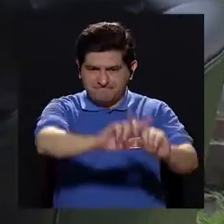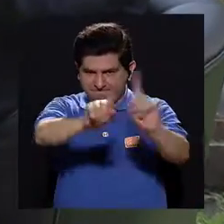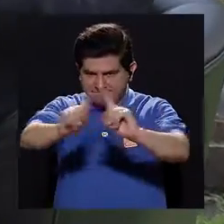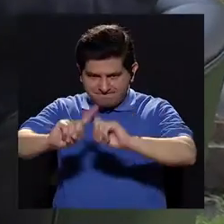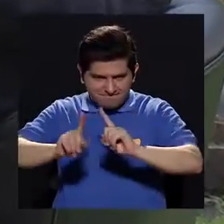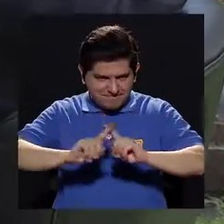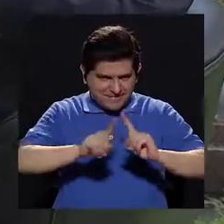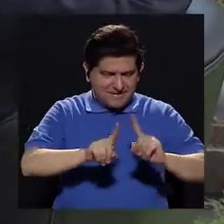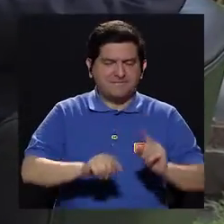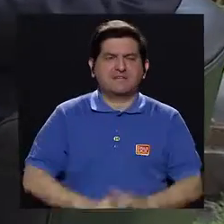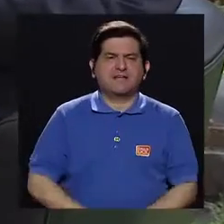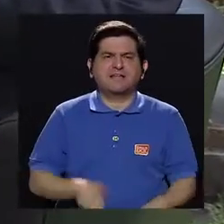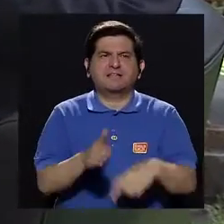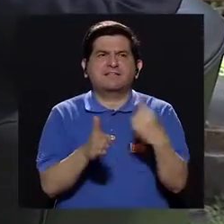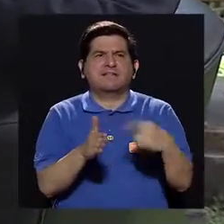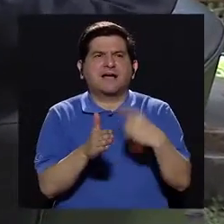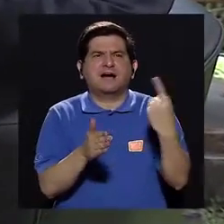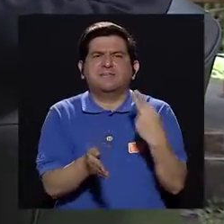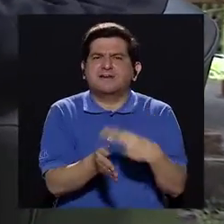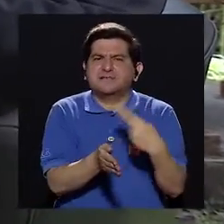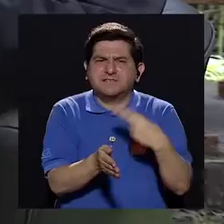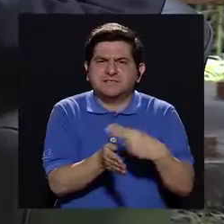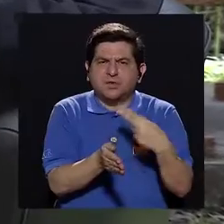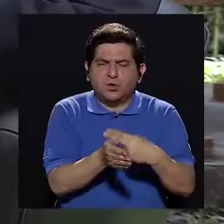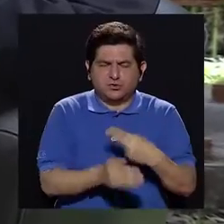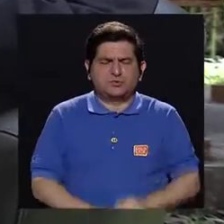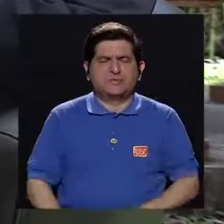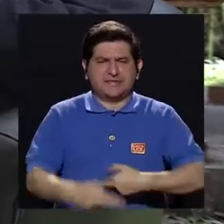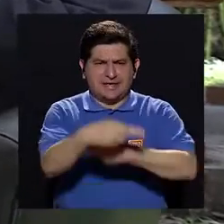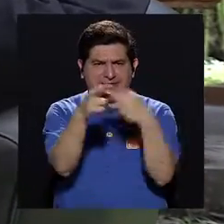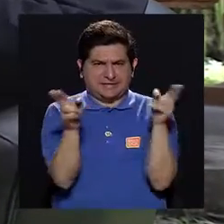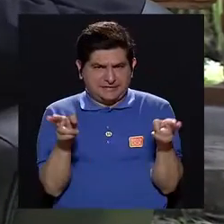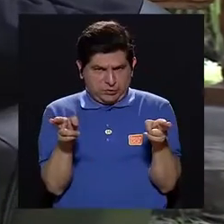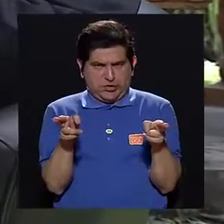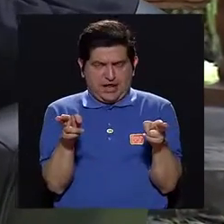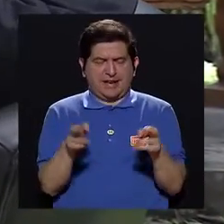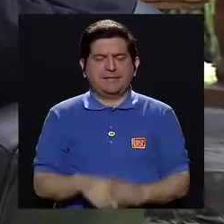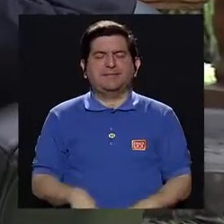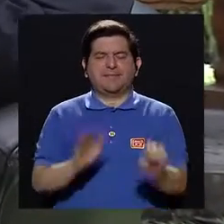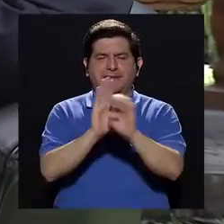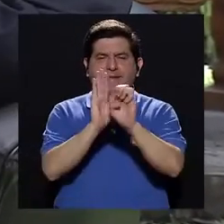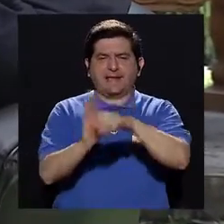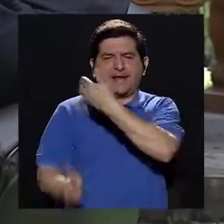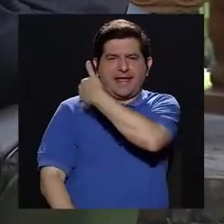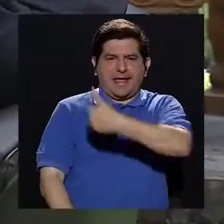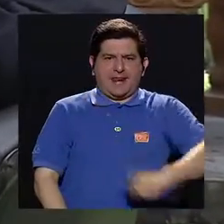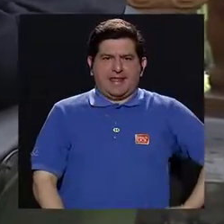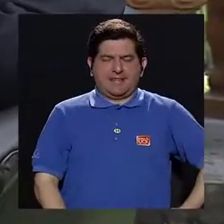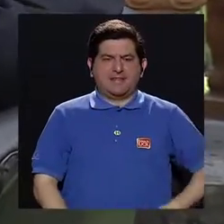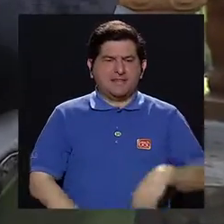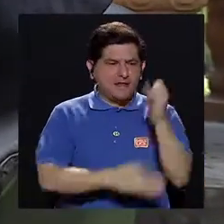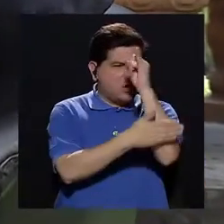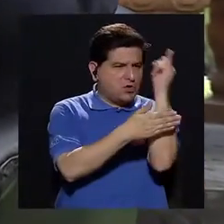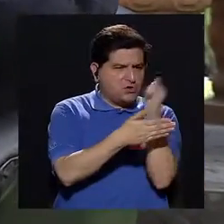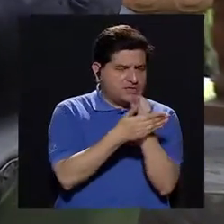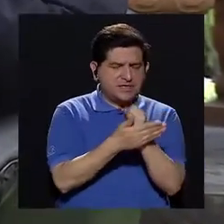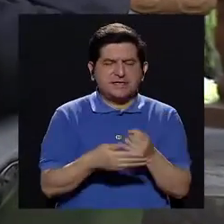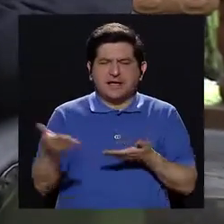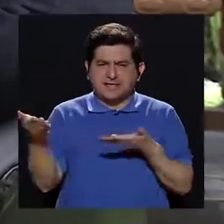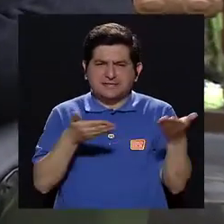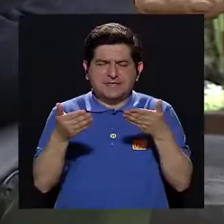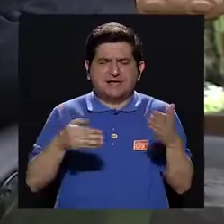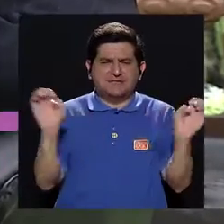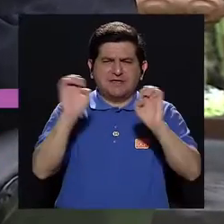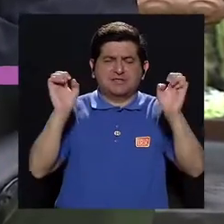Son diferentes, como le digo, y a veces hay hospitales regionales, como el de Heredia, que diseñar un servicio de